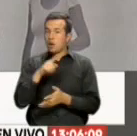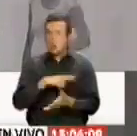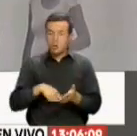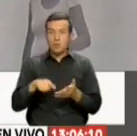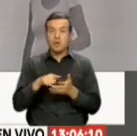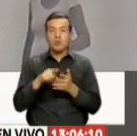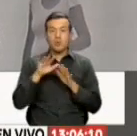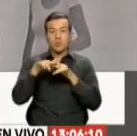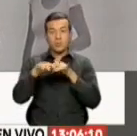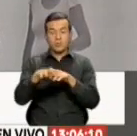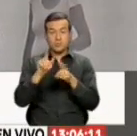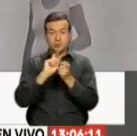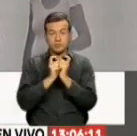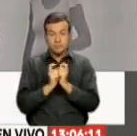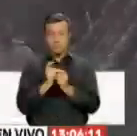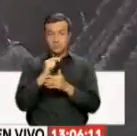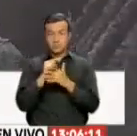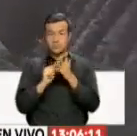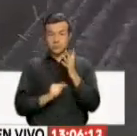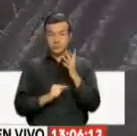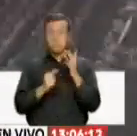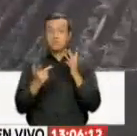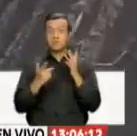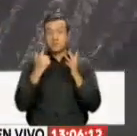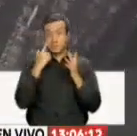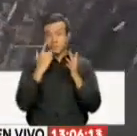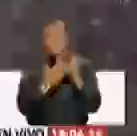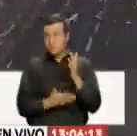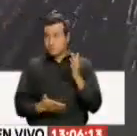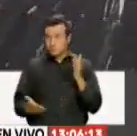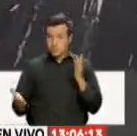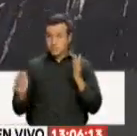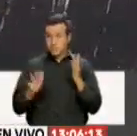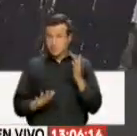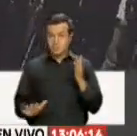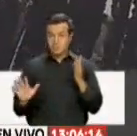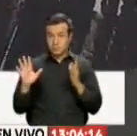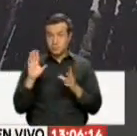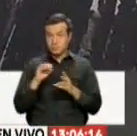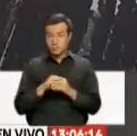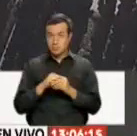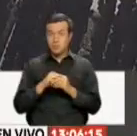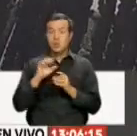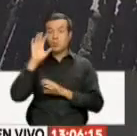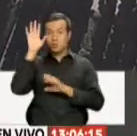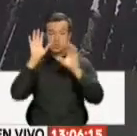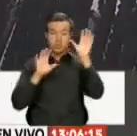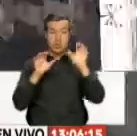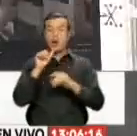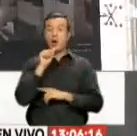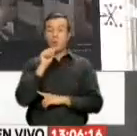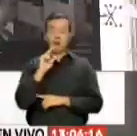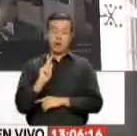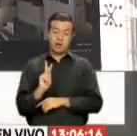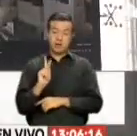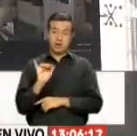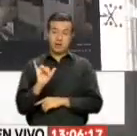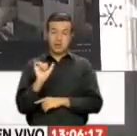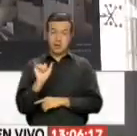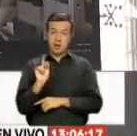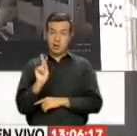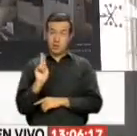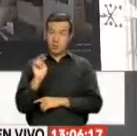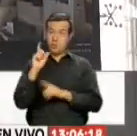climático que deriva en sequías, extracción de recursos naturales de la tierra. En el Museo del Agua Yaku se presenta una